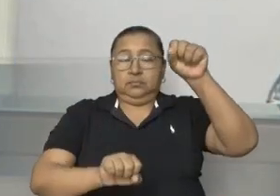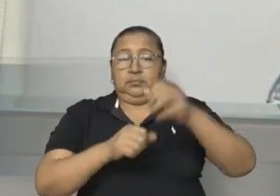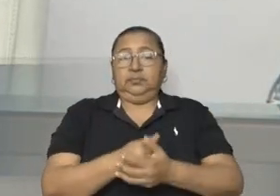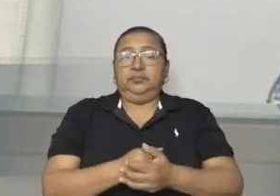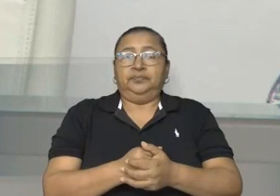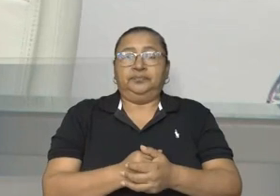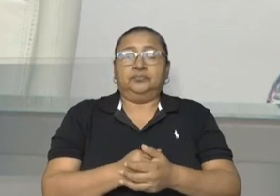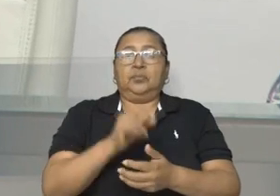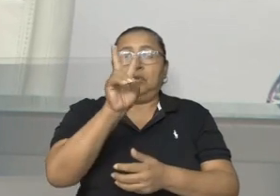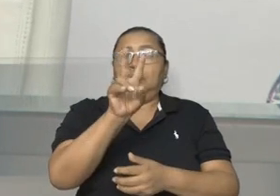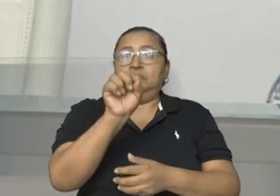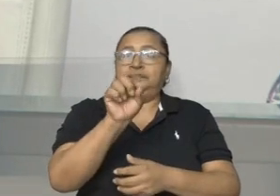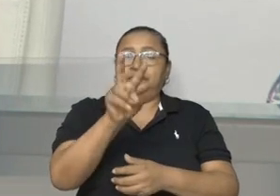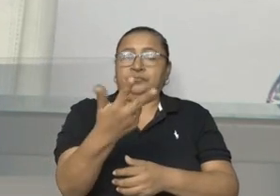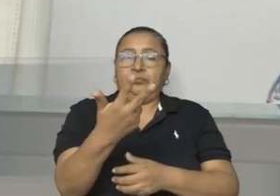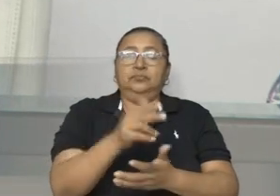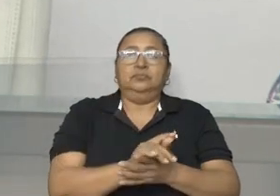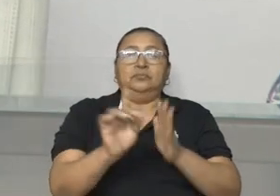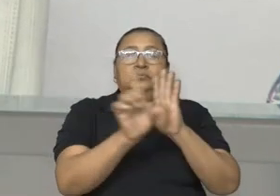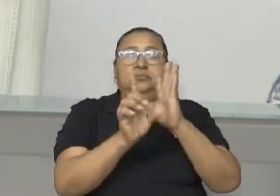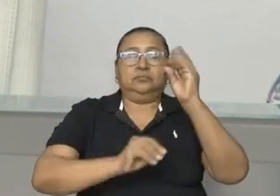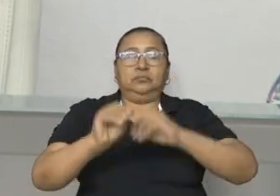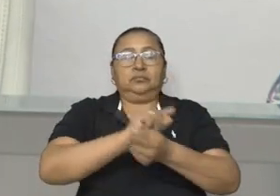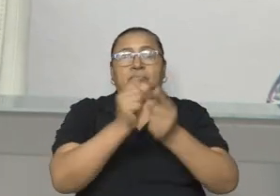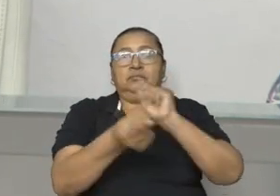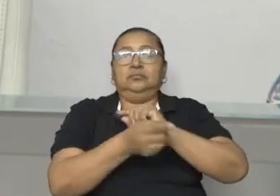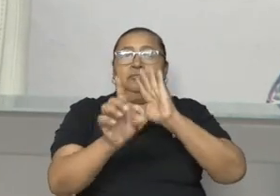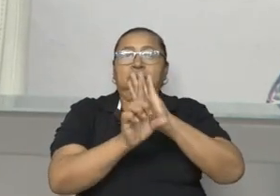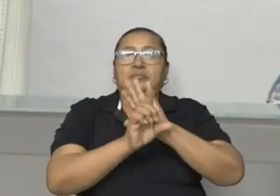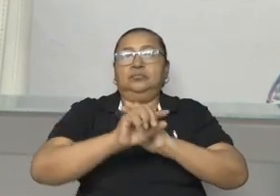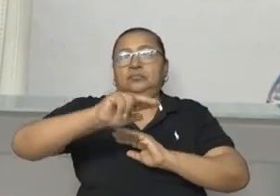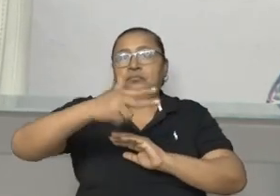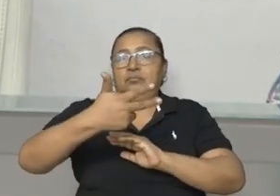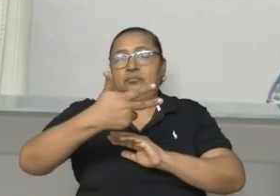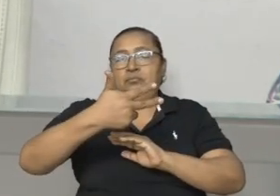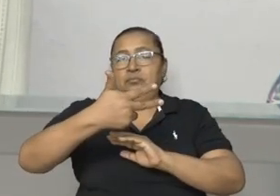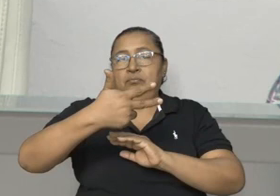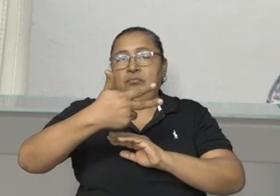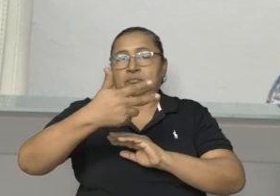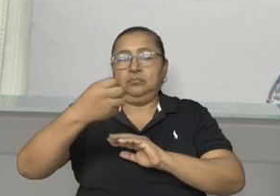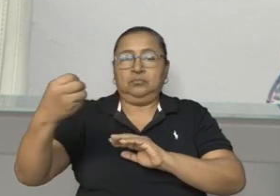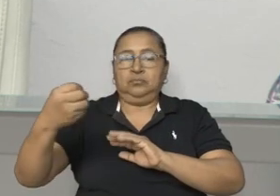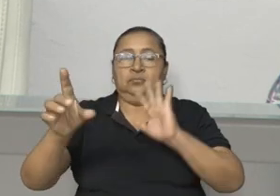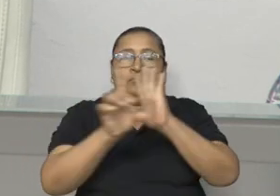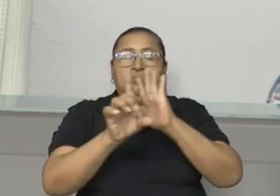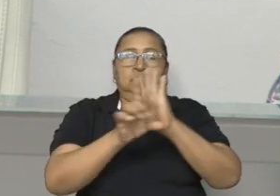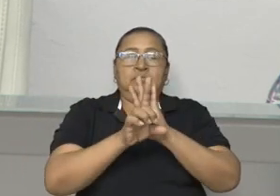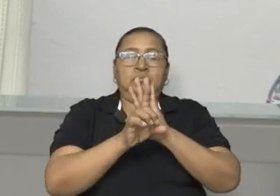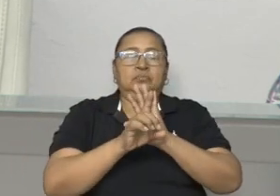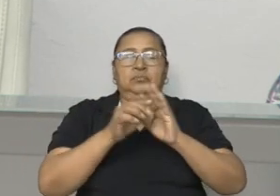2.8, ley de reforma a la ley número 800, ley del régimen